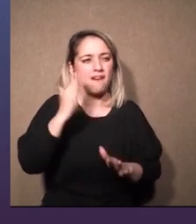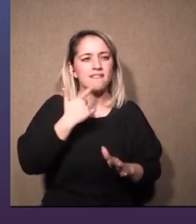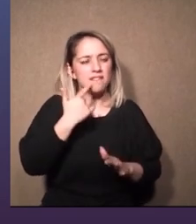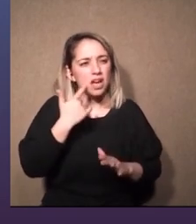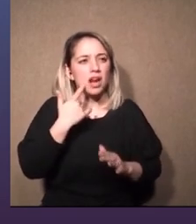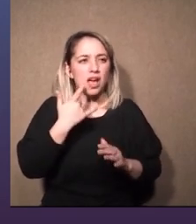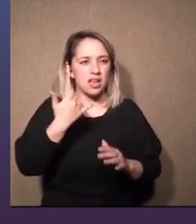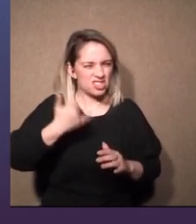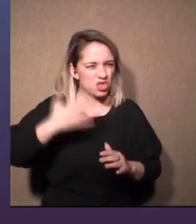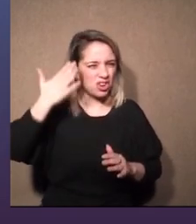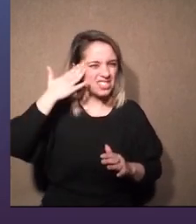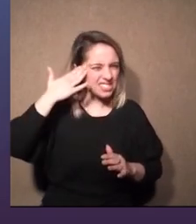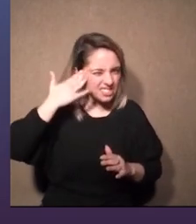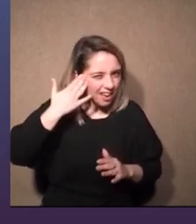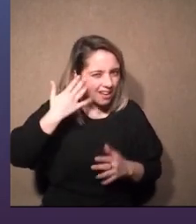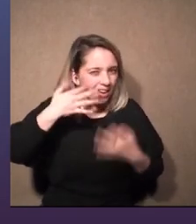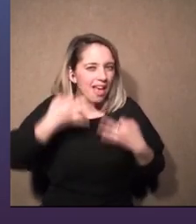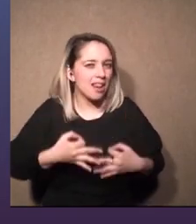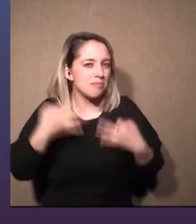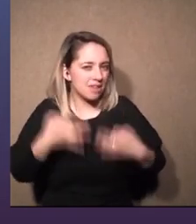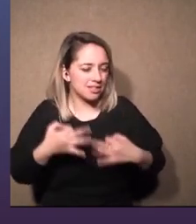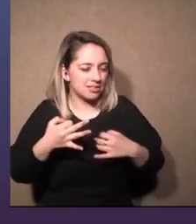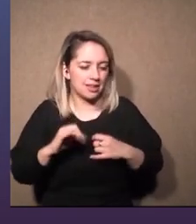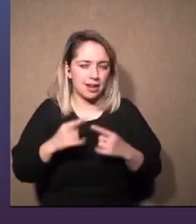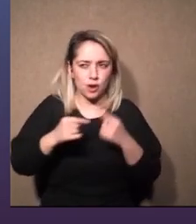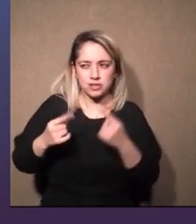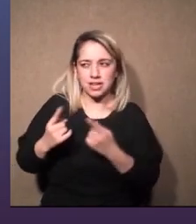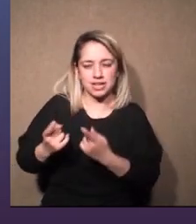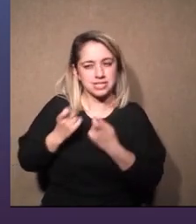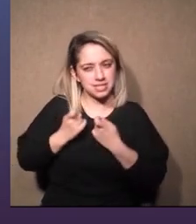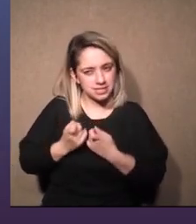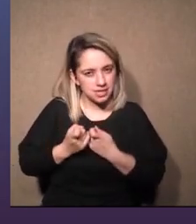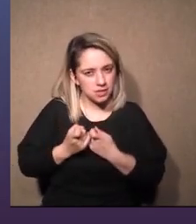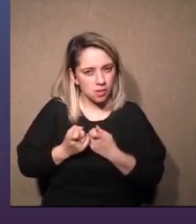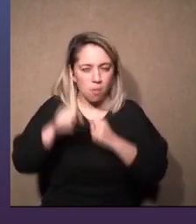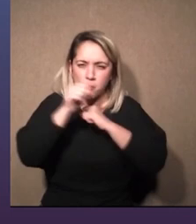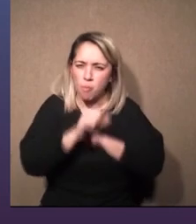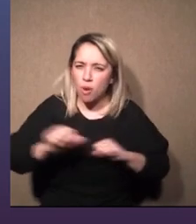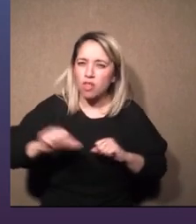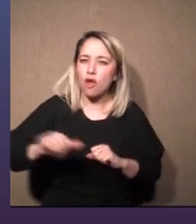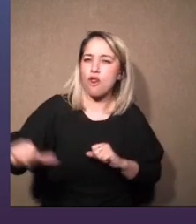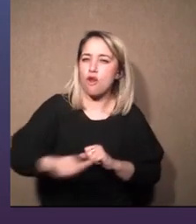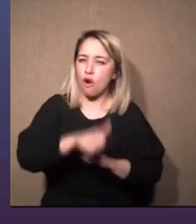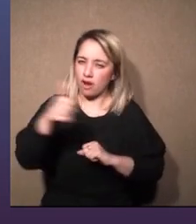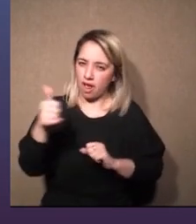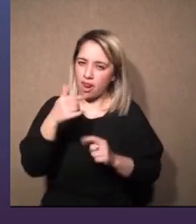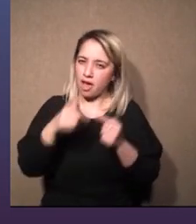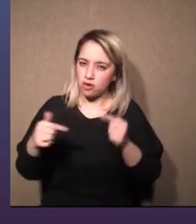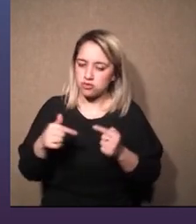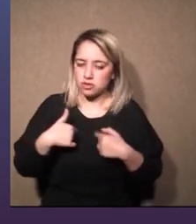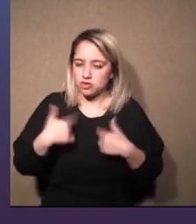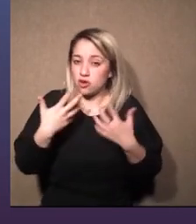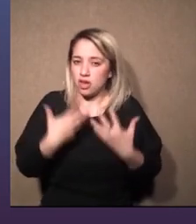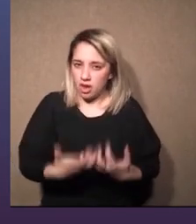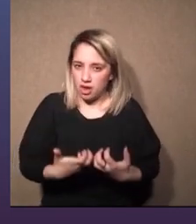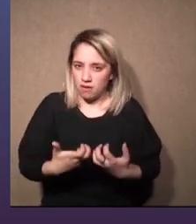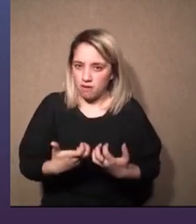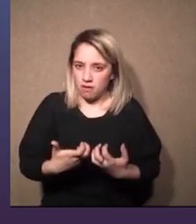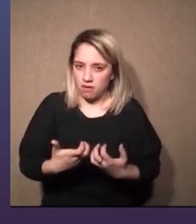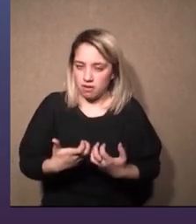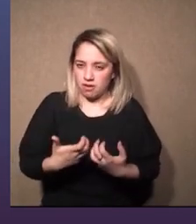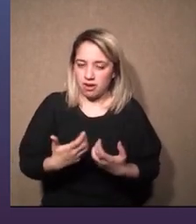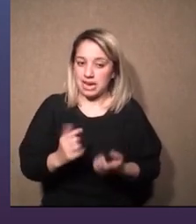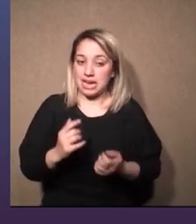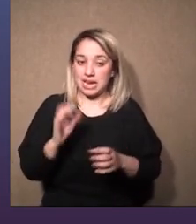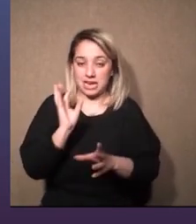para hacer lo que quiere hacer si puede lograr cualquier cosa que quiera hacer a nivel